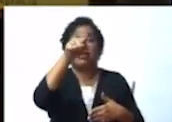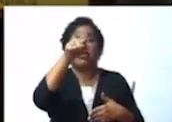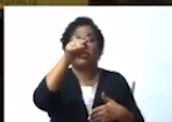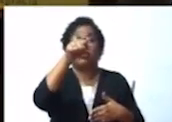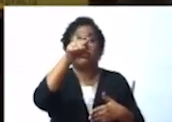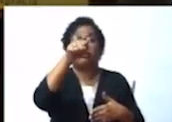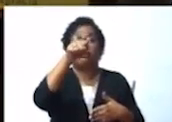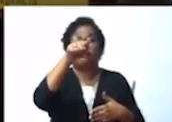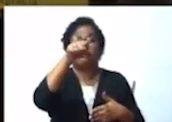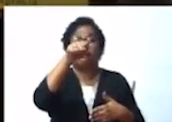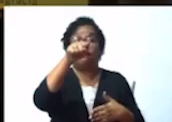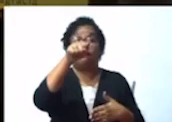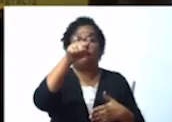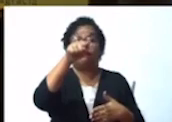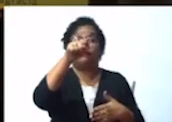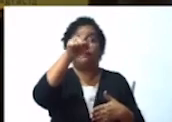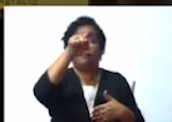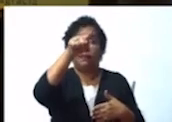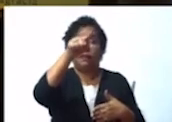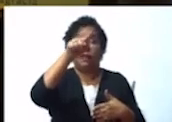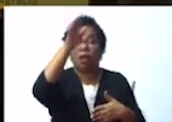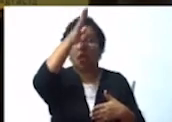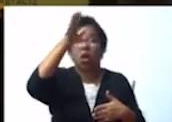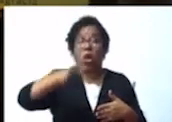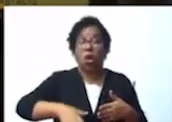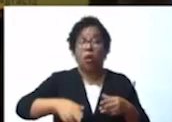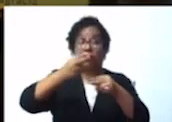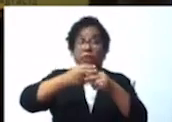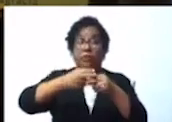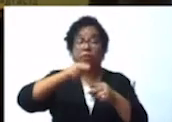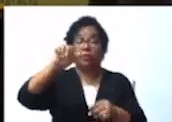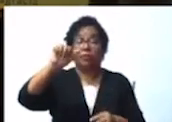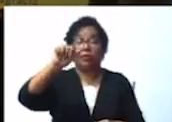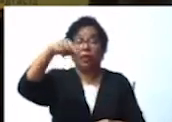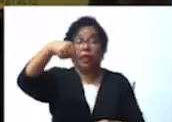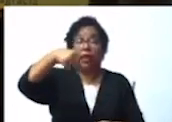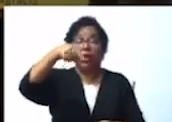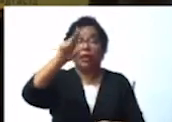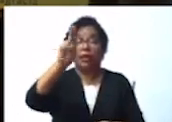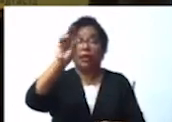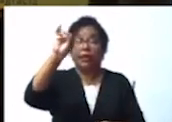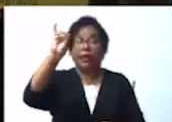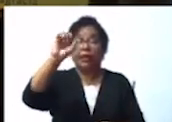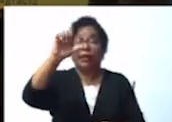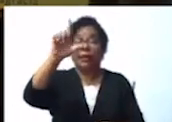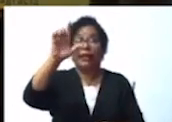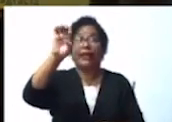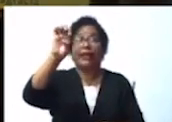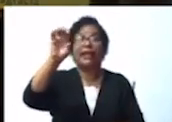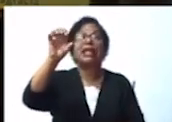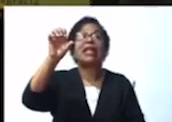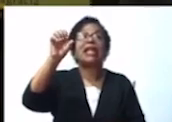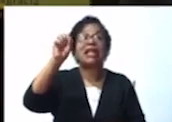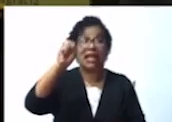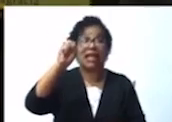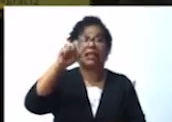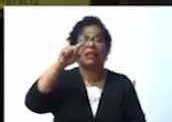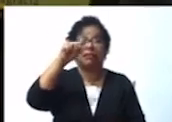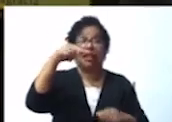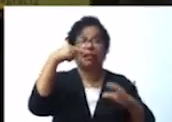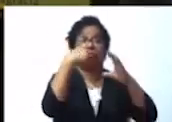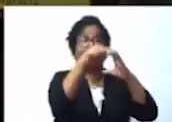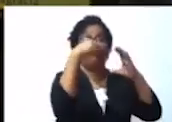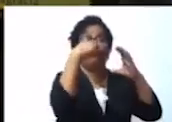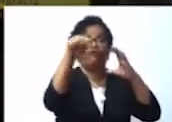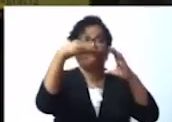Aquiles Jiménez desplegó a varias cuentas y la cuenta más grande que